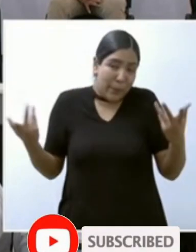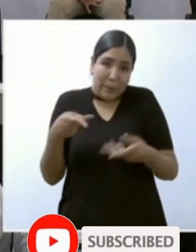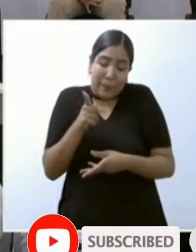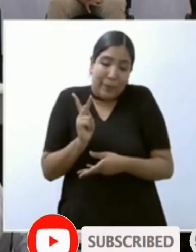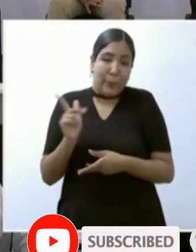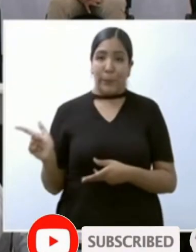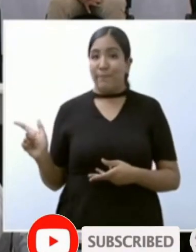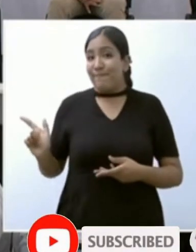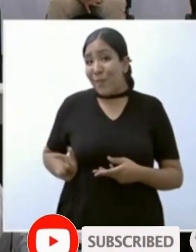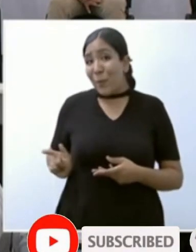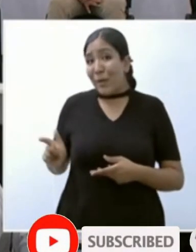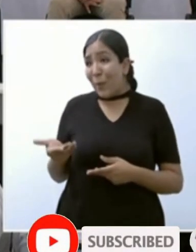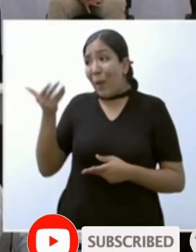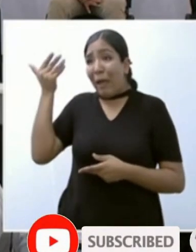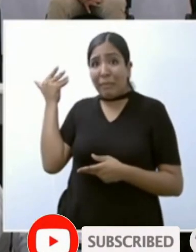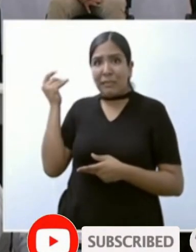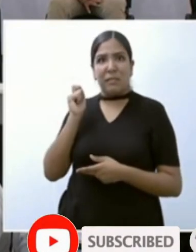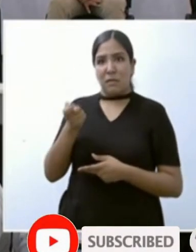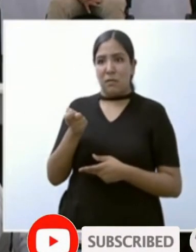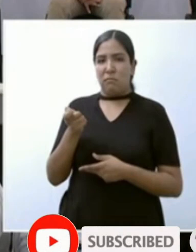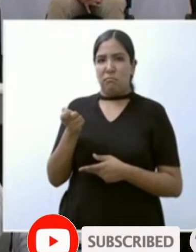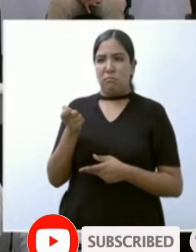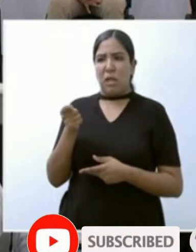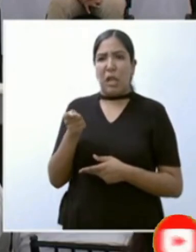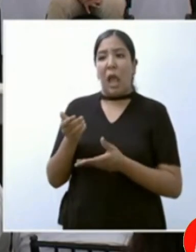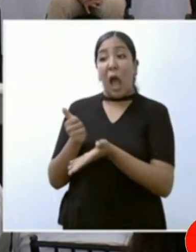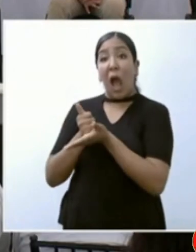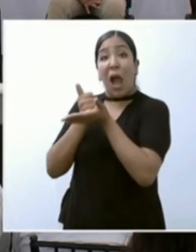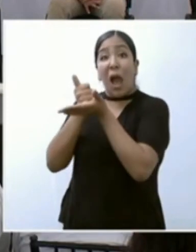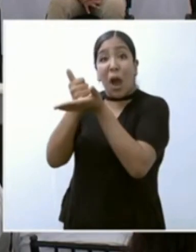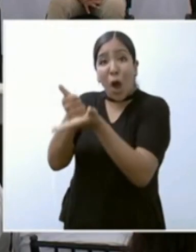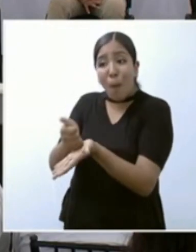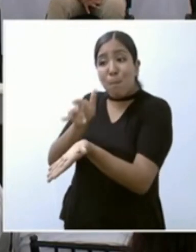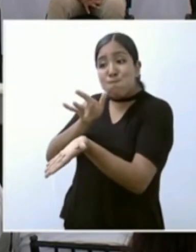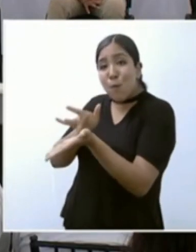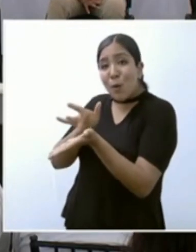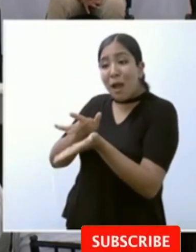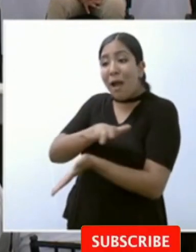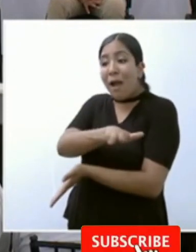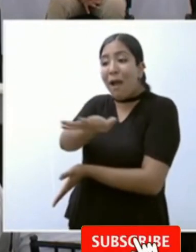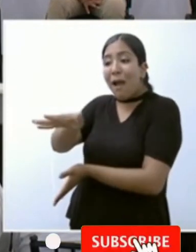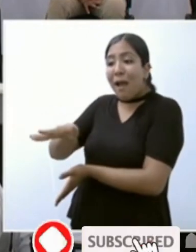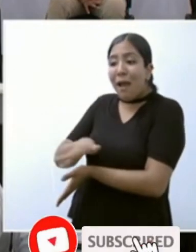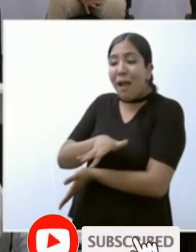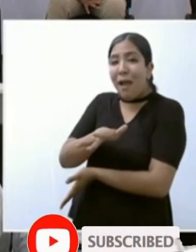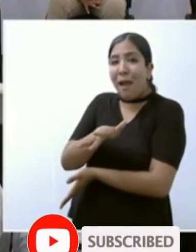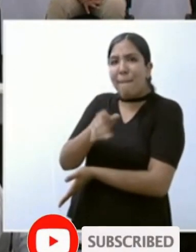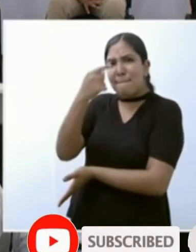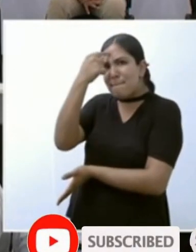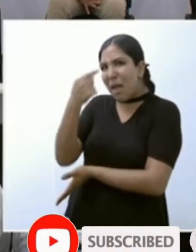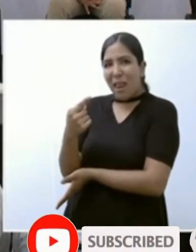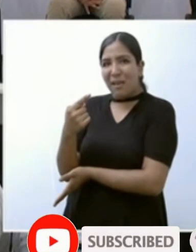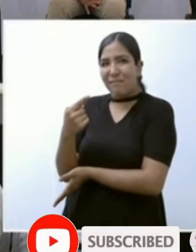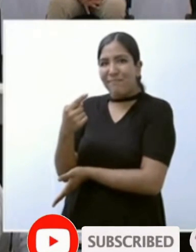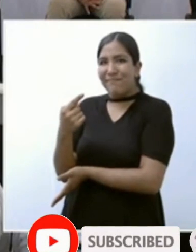era un facilitador para la